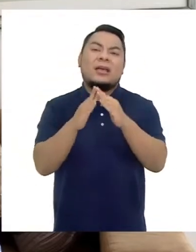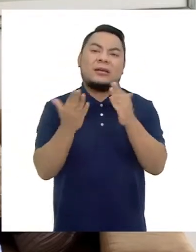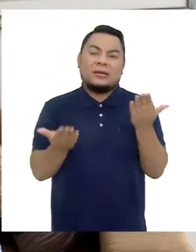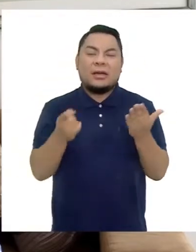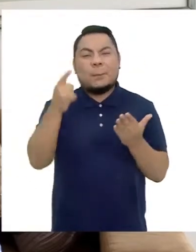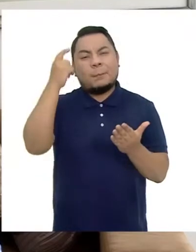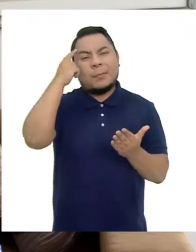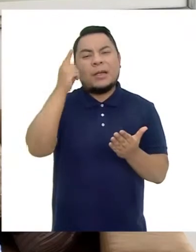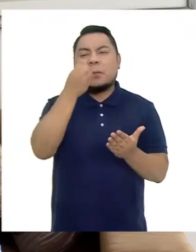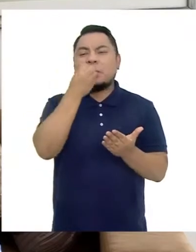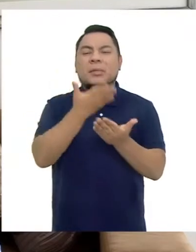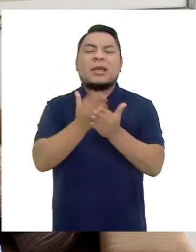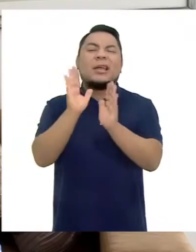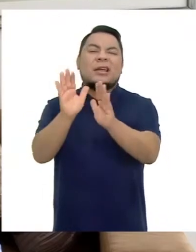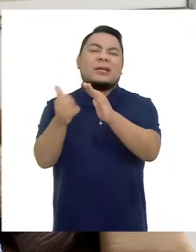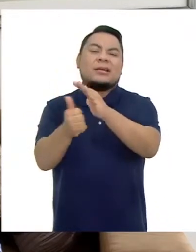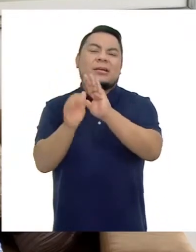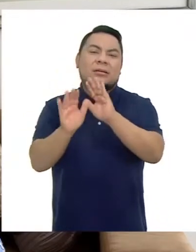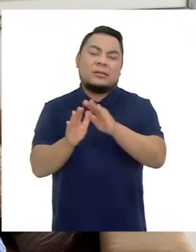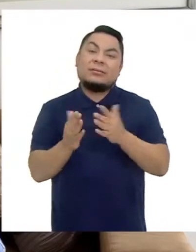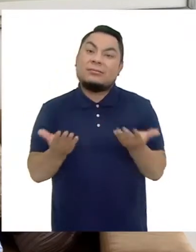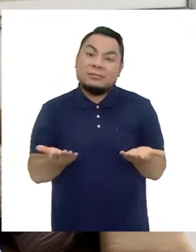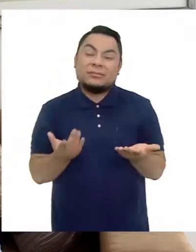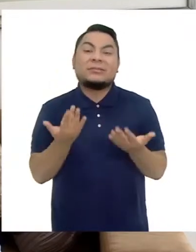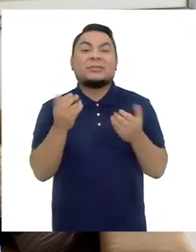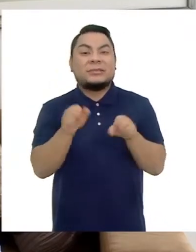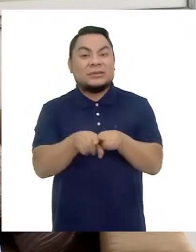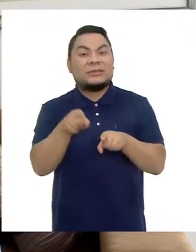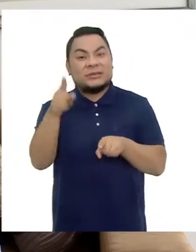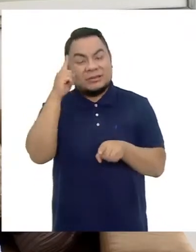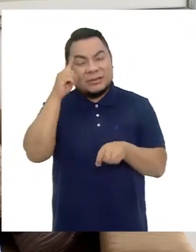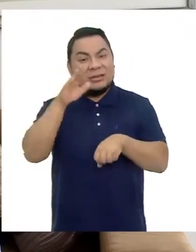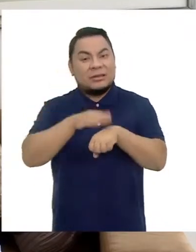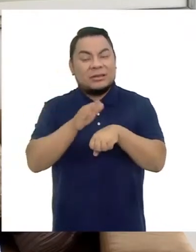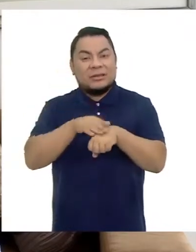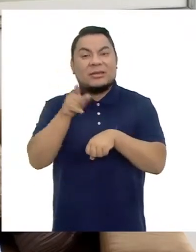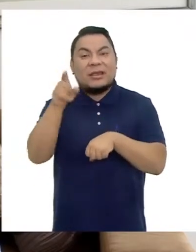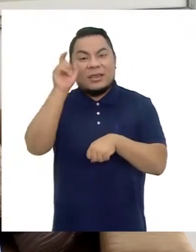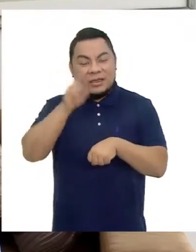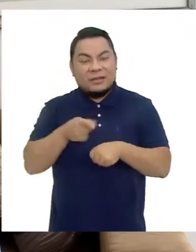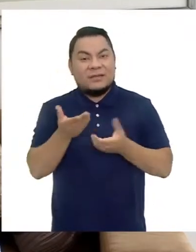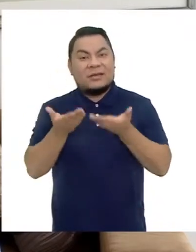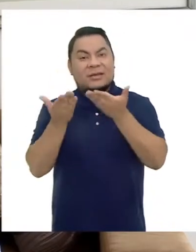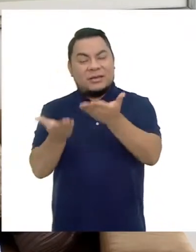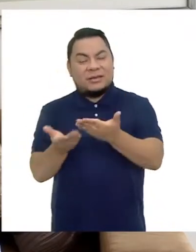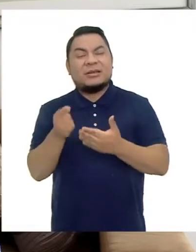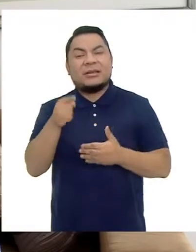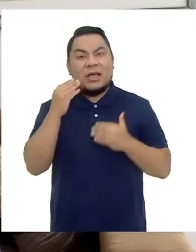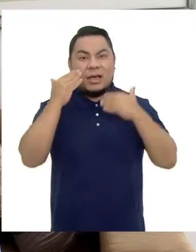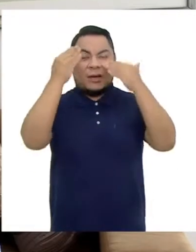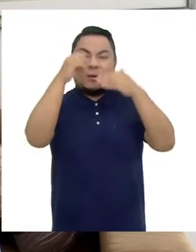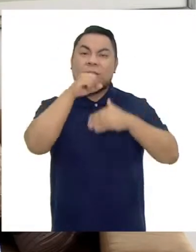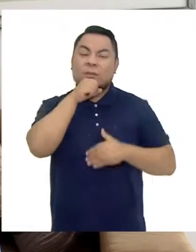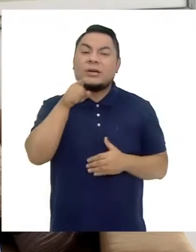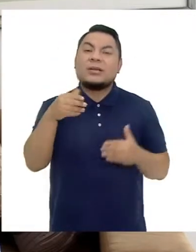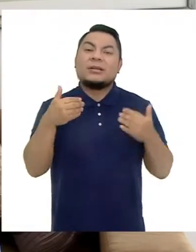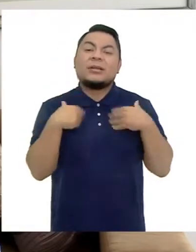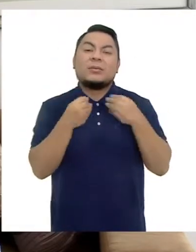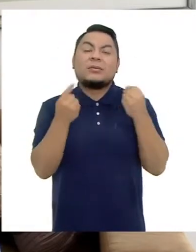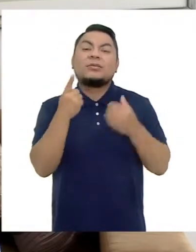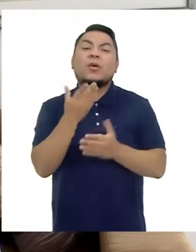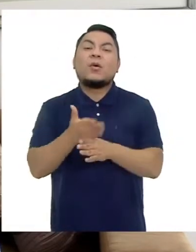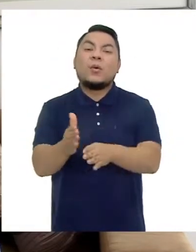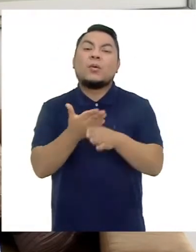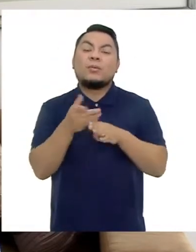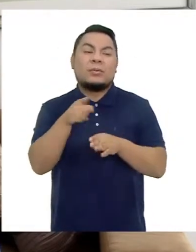la casa Pensando que están bien Y bueno Ya no se les toma la atención Que debería de dársele A un adulto mayor Que tiene